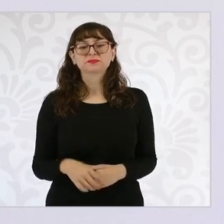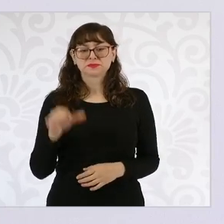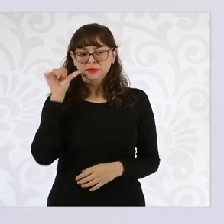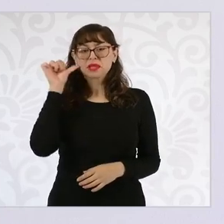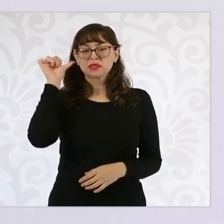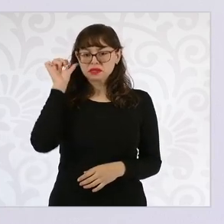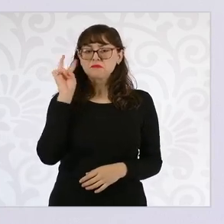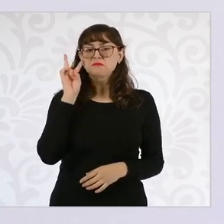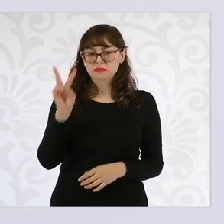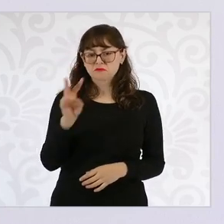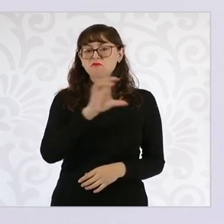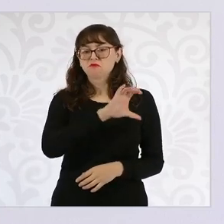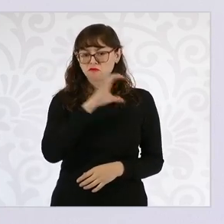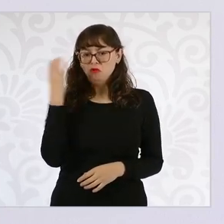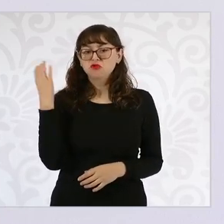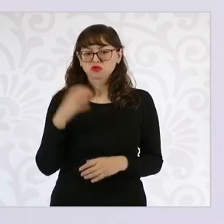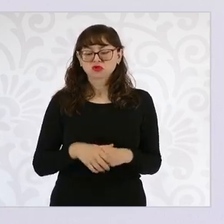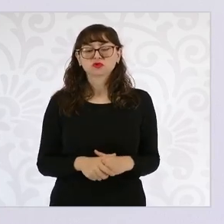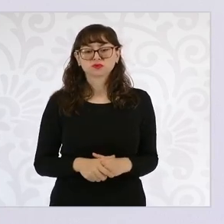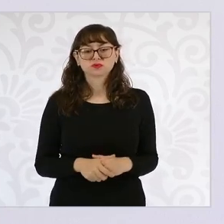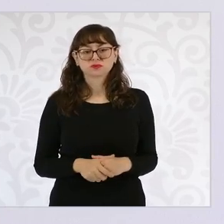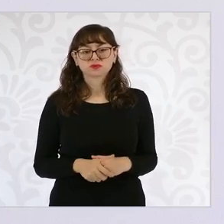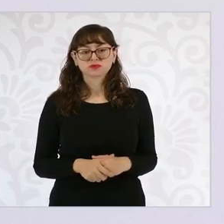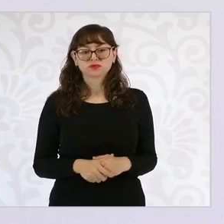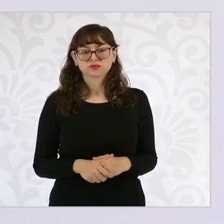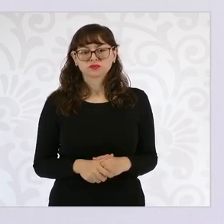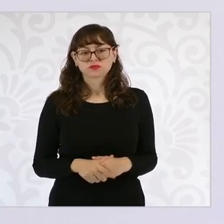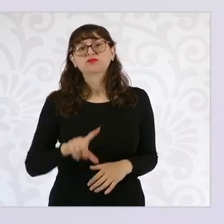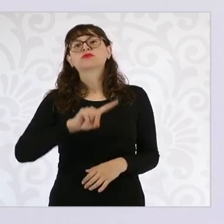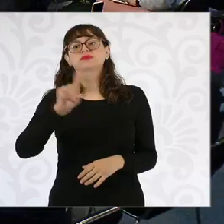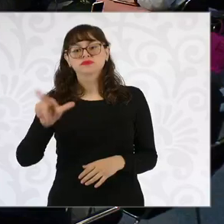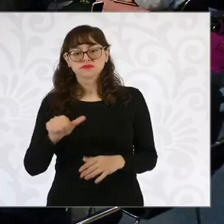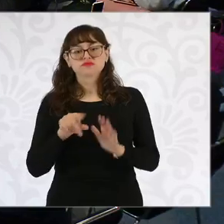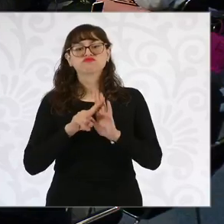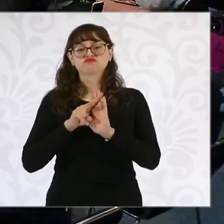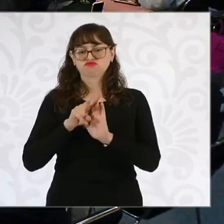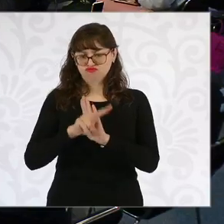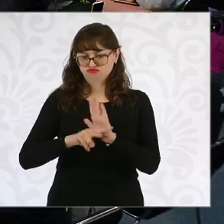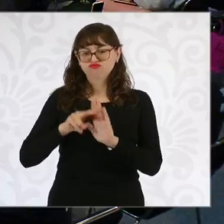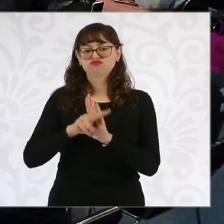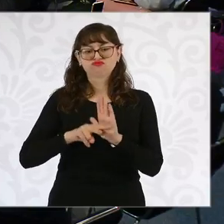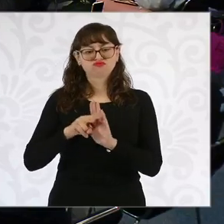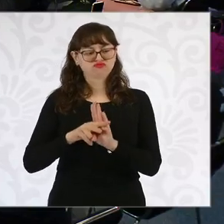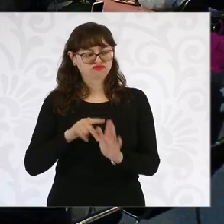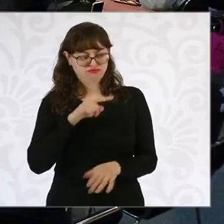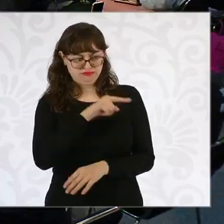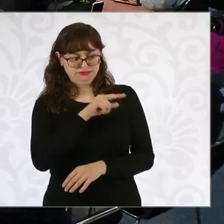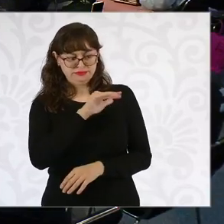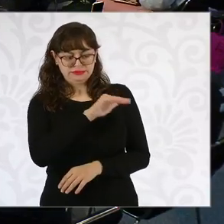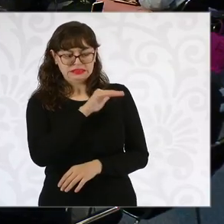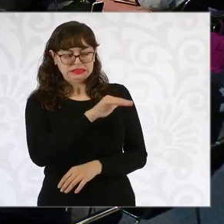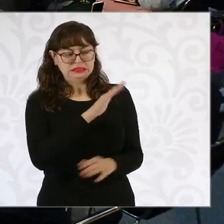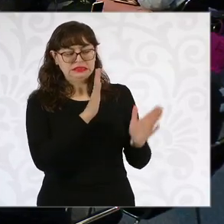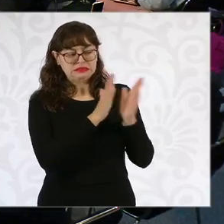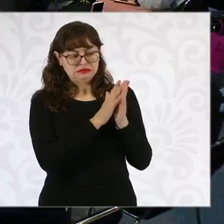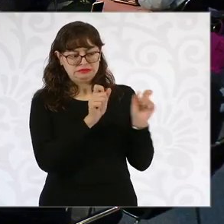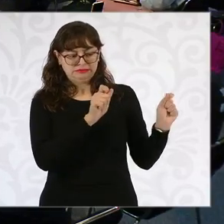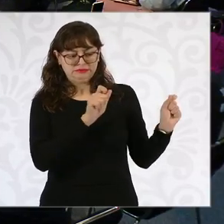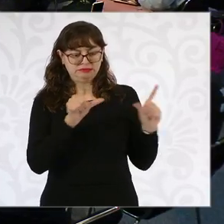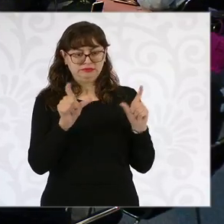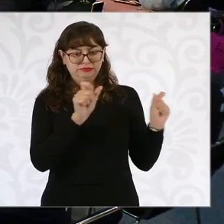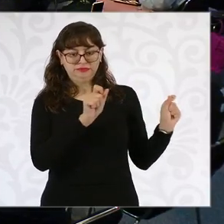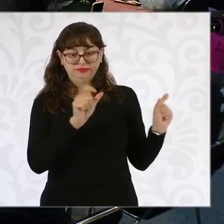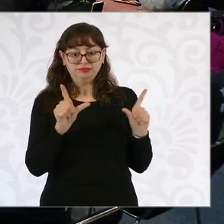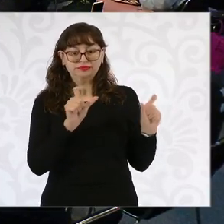redes sociales y le pedí… Después salieron unos videos, pero se los pedí al